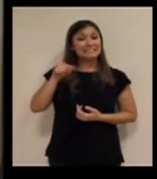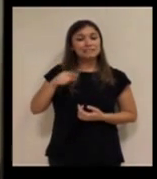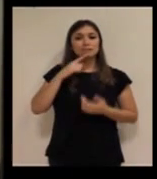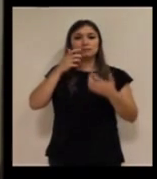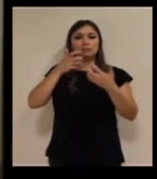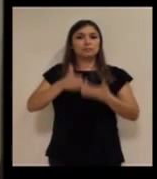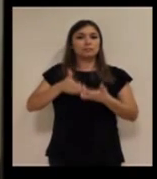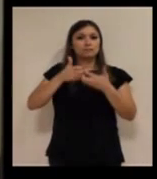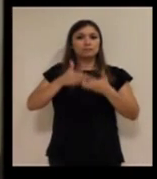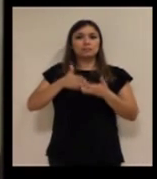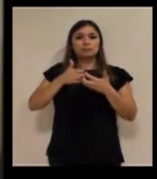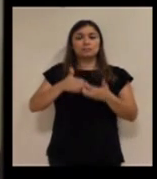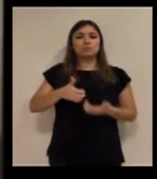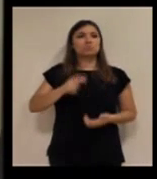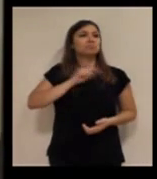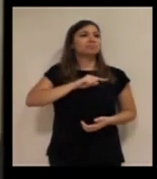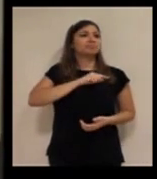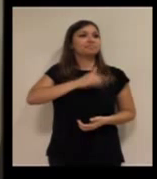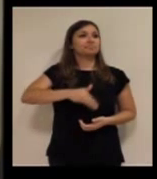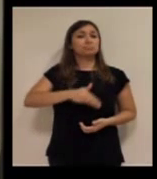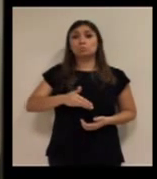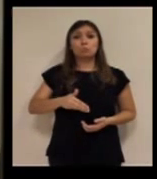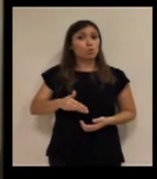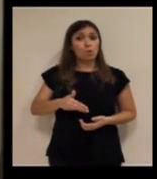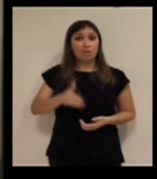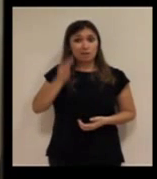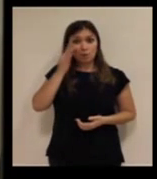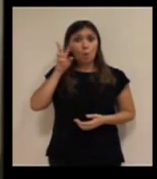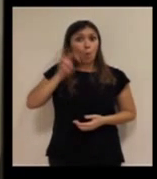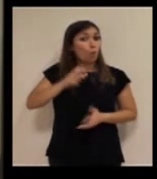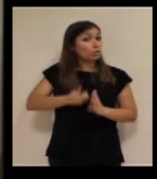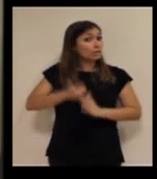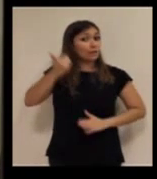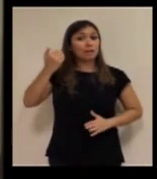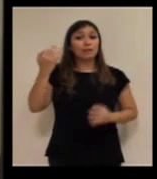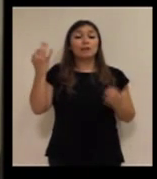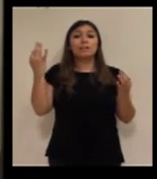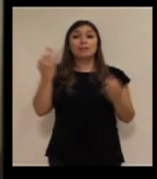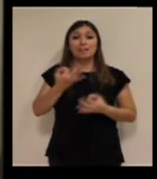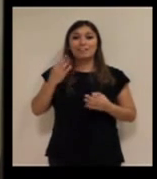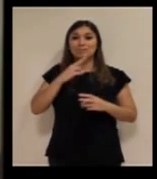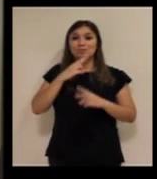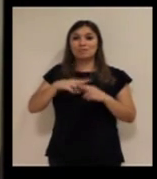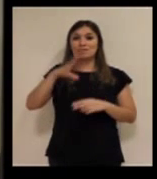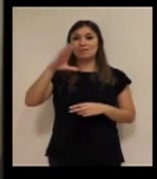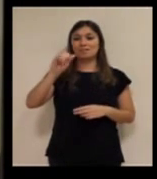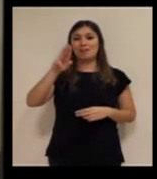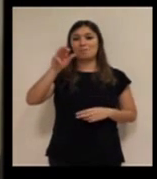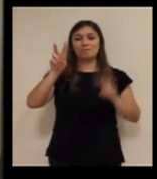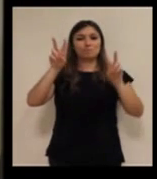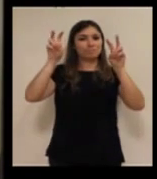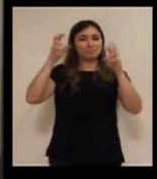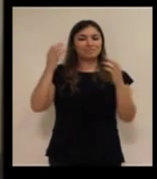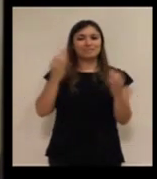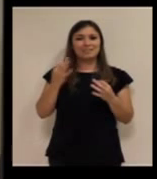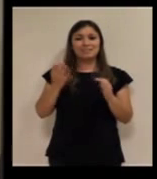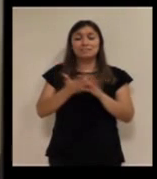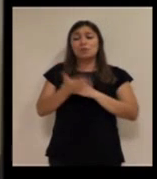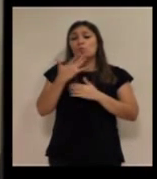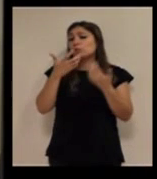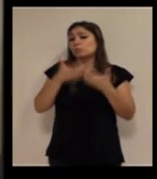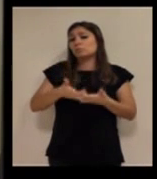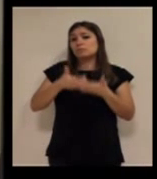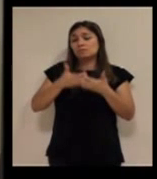dispositivo, quizás el más ninguneado, pero es el más, el que está más, el más sutil, el más distribuido, que es el que nosotros llamamos JAPA, pero, bueno, viene a ser un